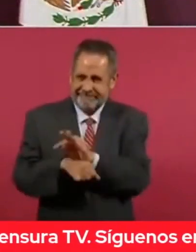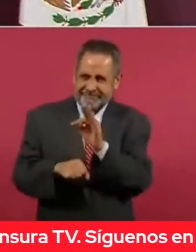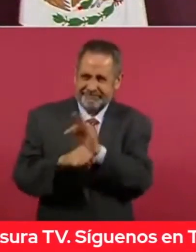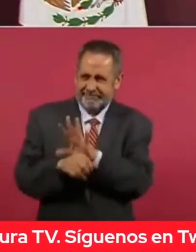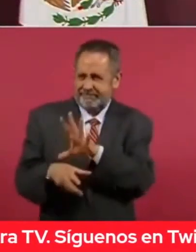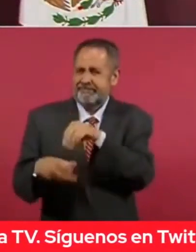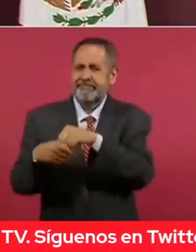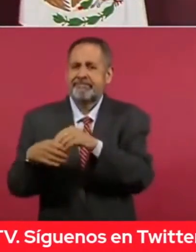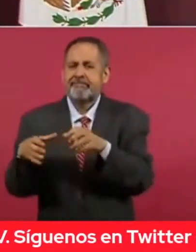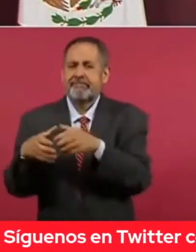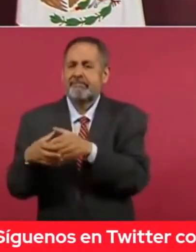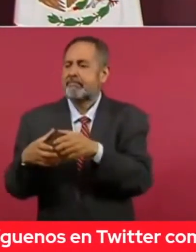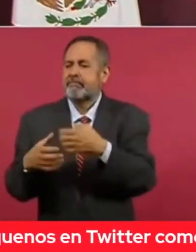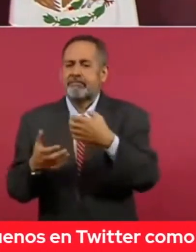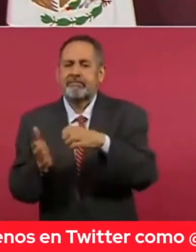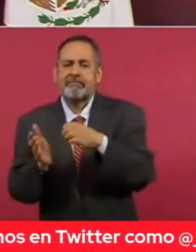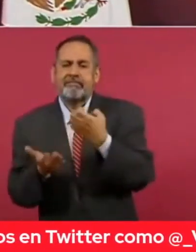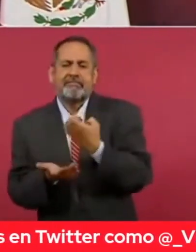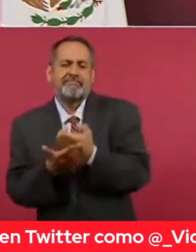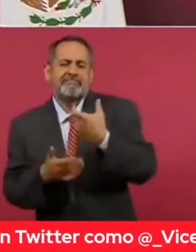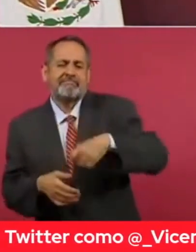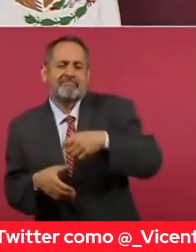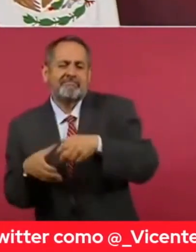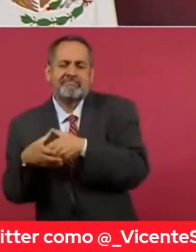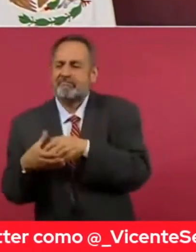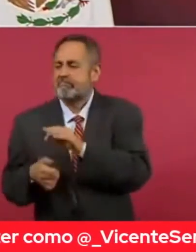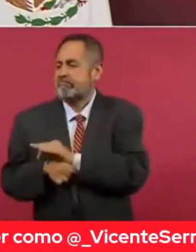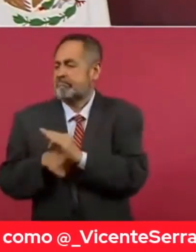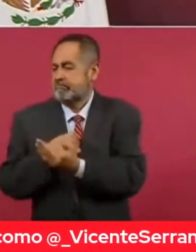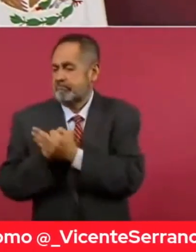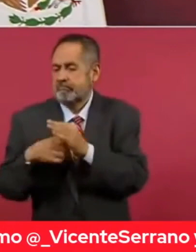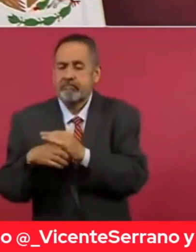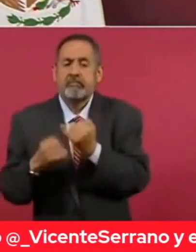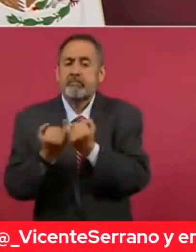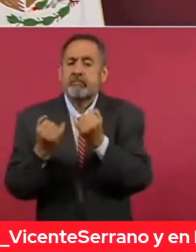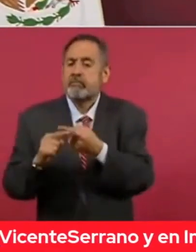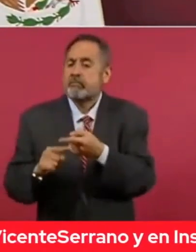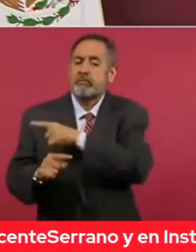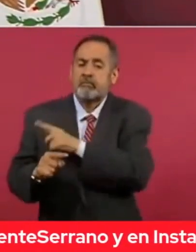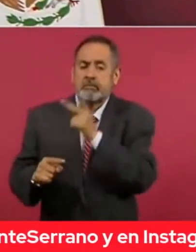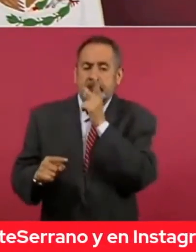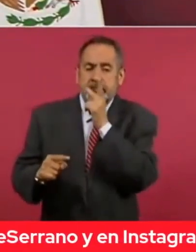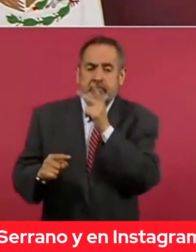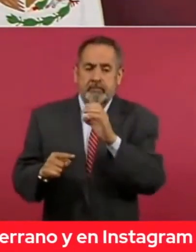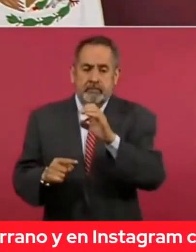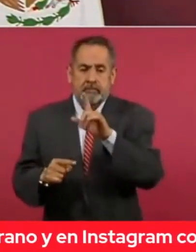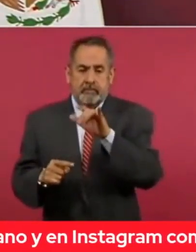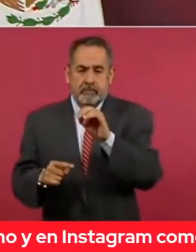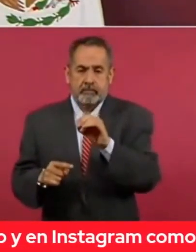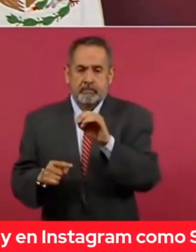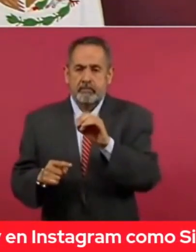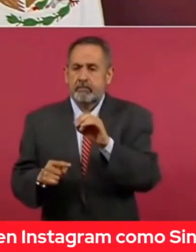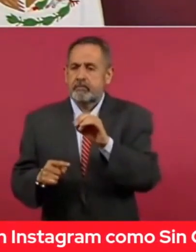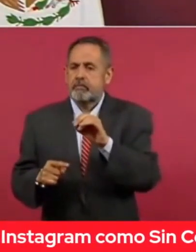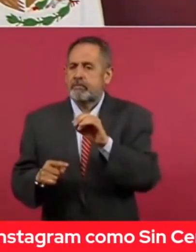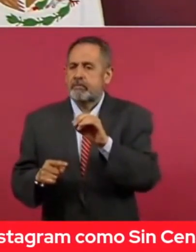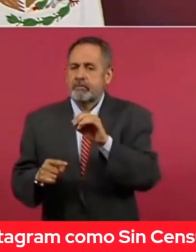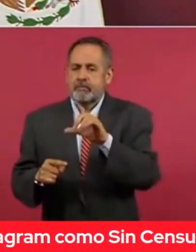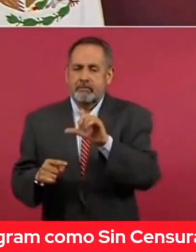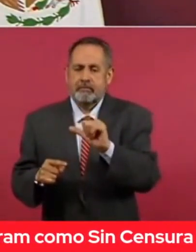los intereses económicos como lo ha hecho su padre, Claudio X. González Laporte,